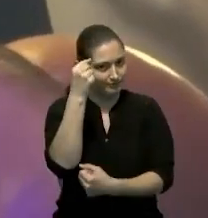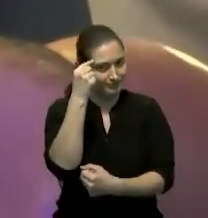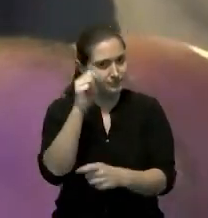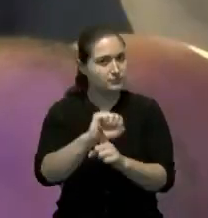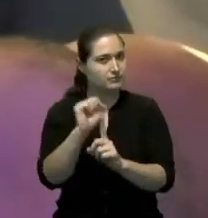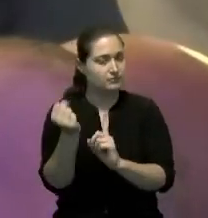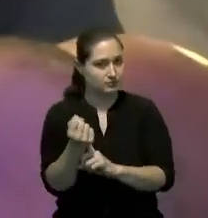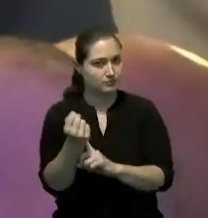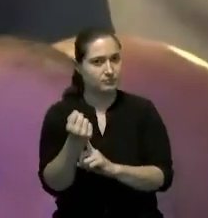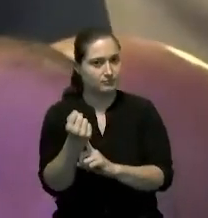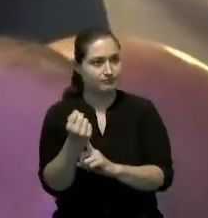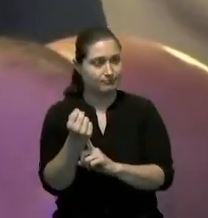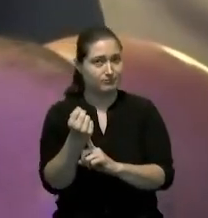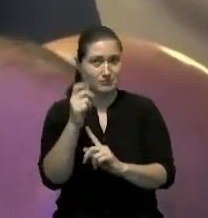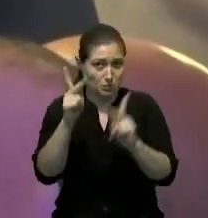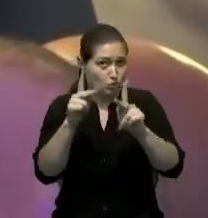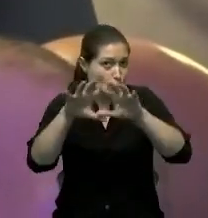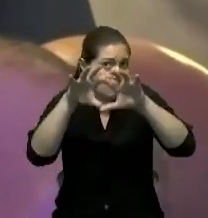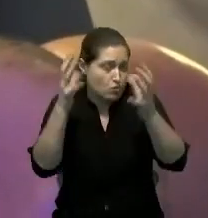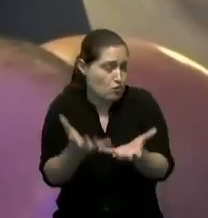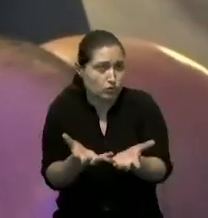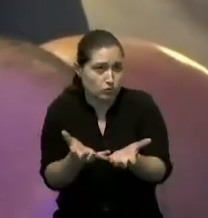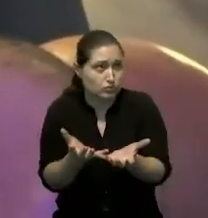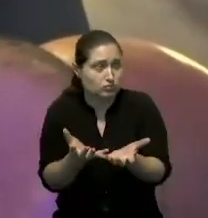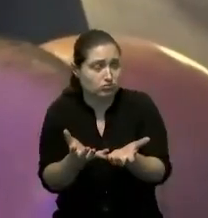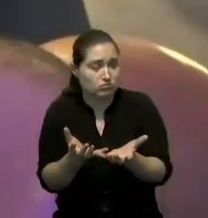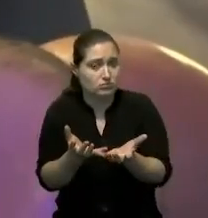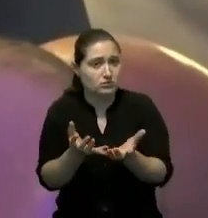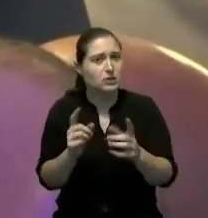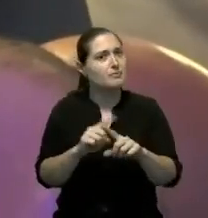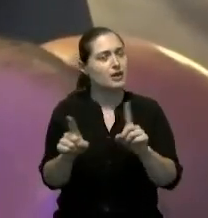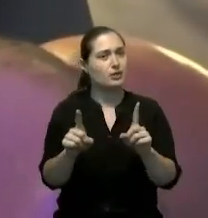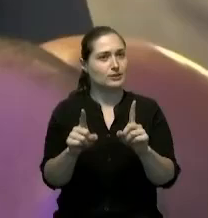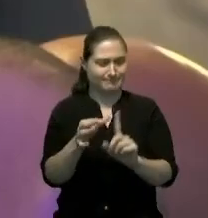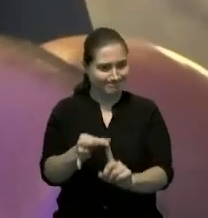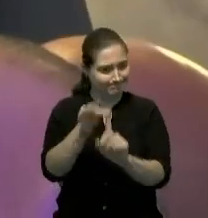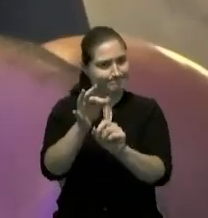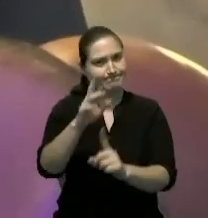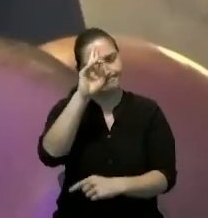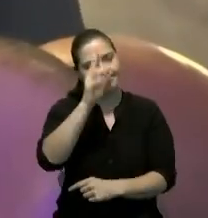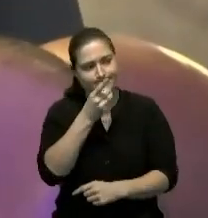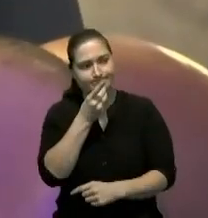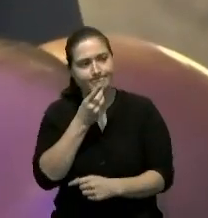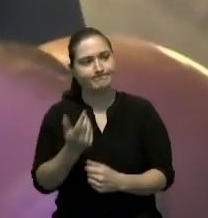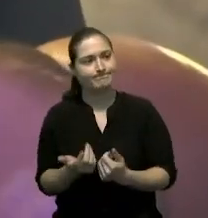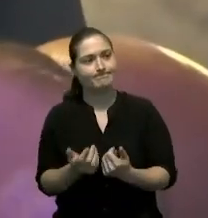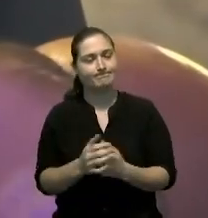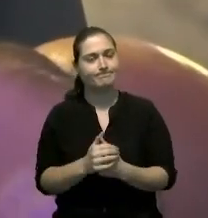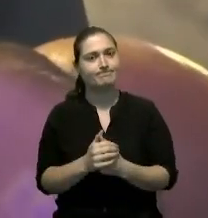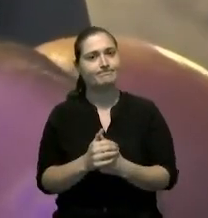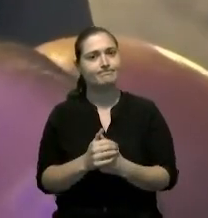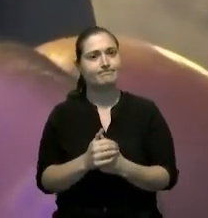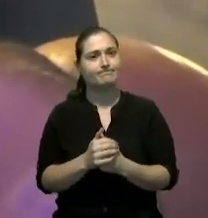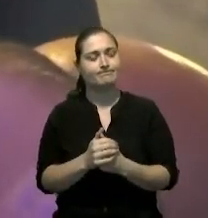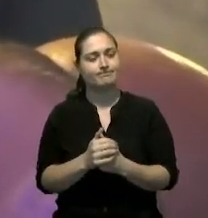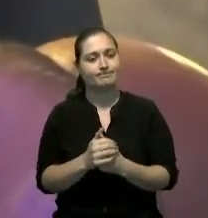el mundo se podría decir pero específicamente es República Dominicana donde